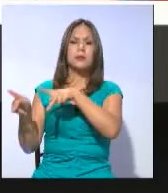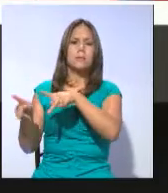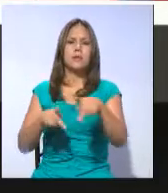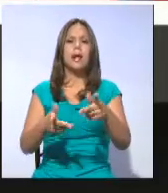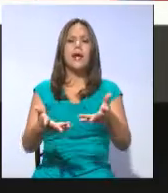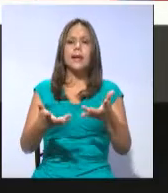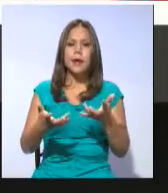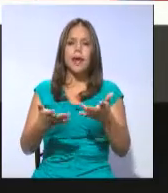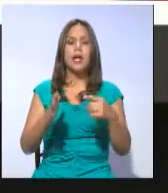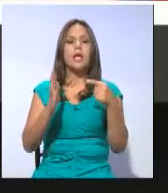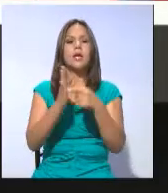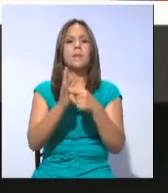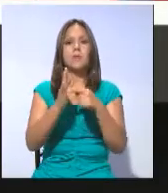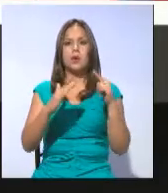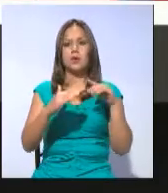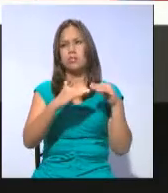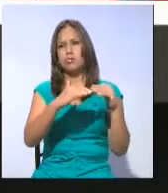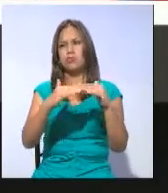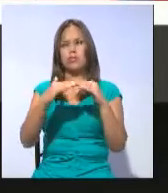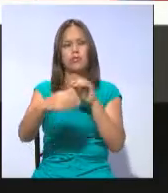estabilidad tributaria en el país.